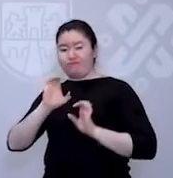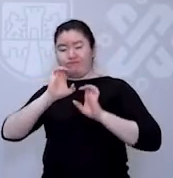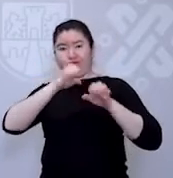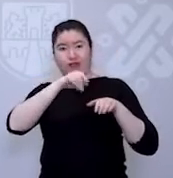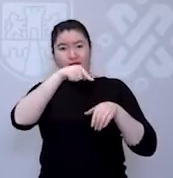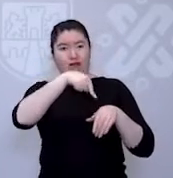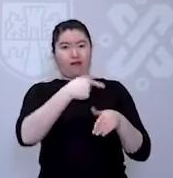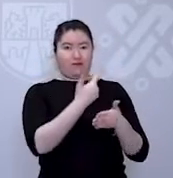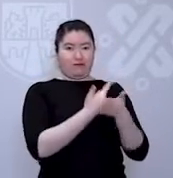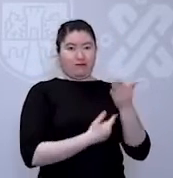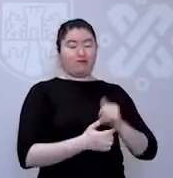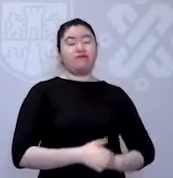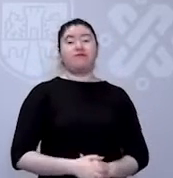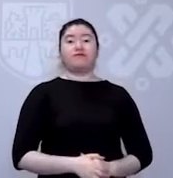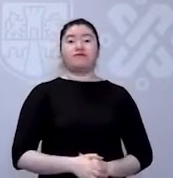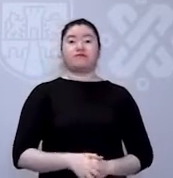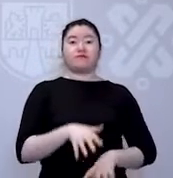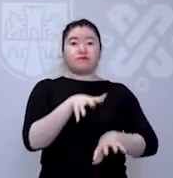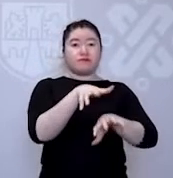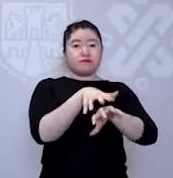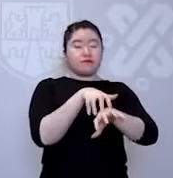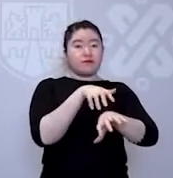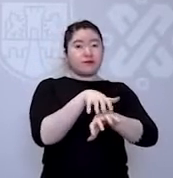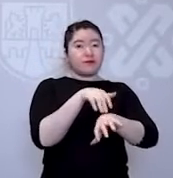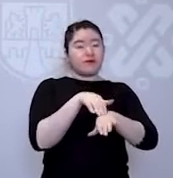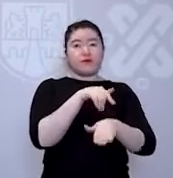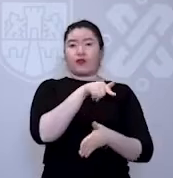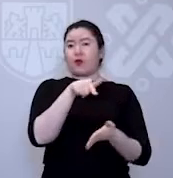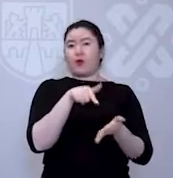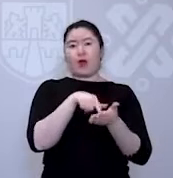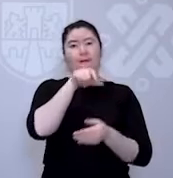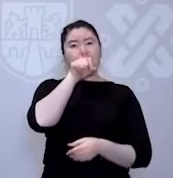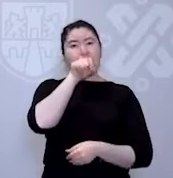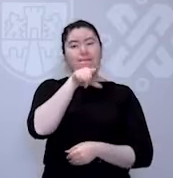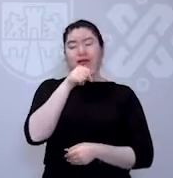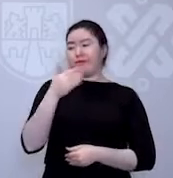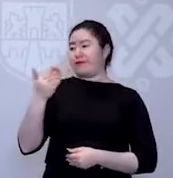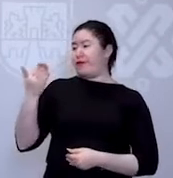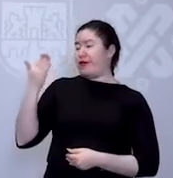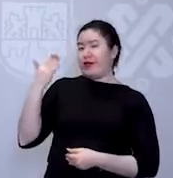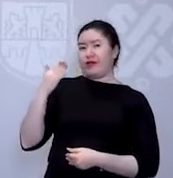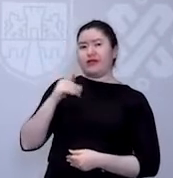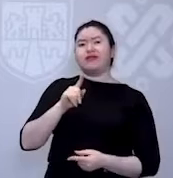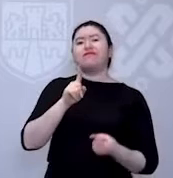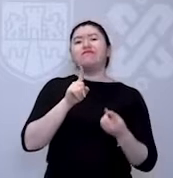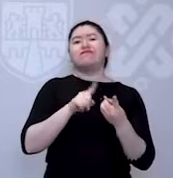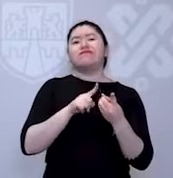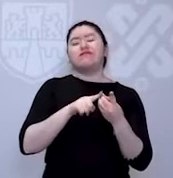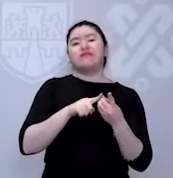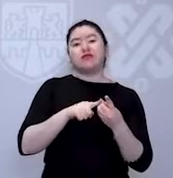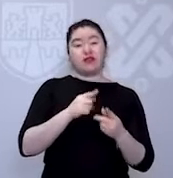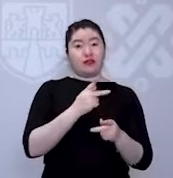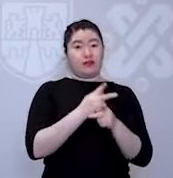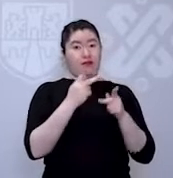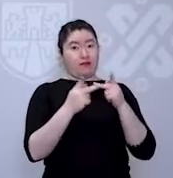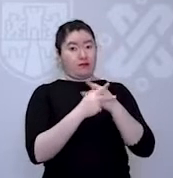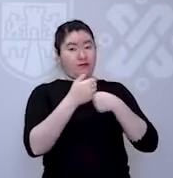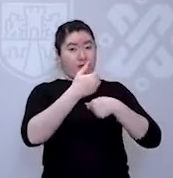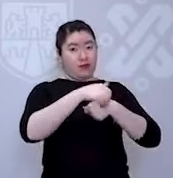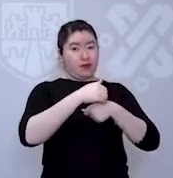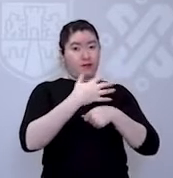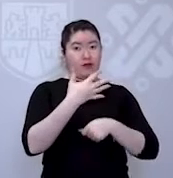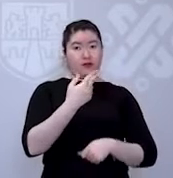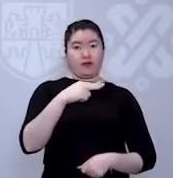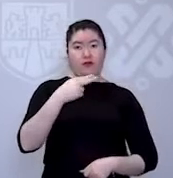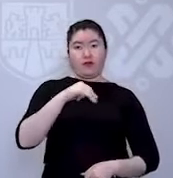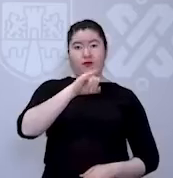ser incluidos. En Tlalpan serán las mismas sedes donde se aplicó la primera dosis, es decir, la Escuela Nacional